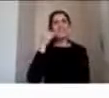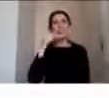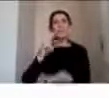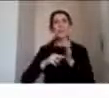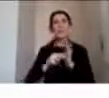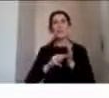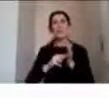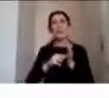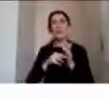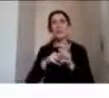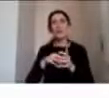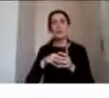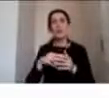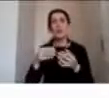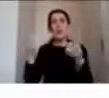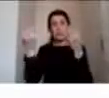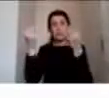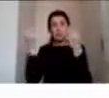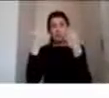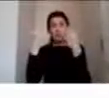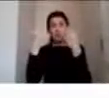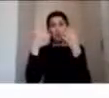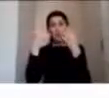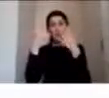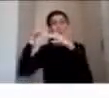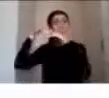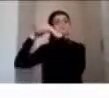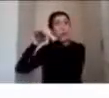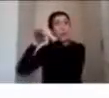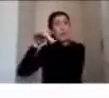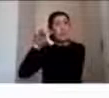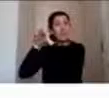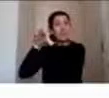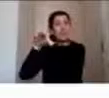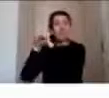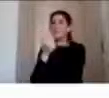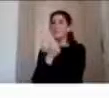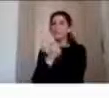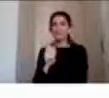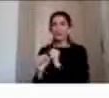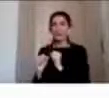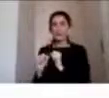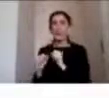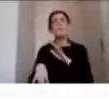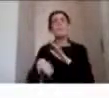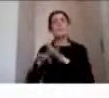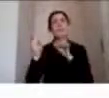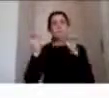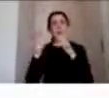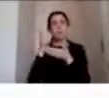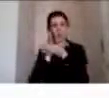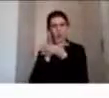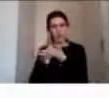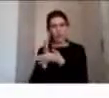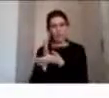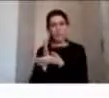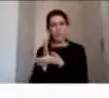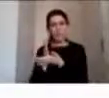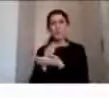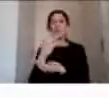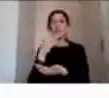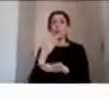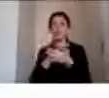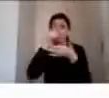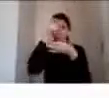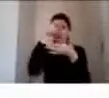conocimientos aprendidos sobre todo en el ámbito académico al realizar la evaluación las principales dificultades que estaba